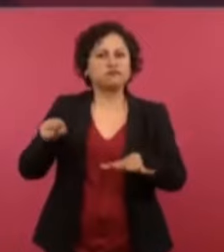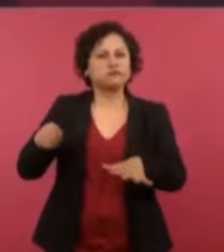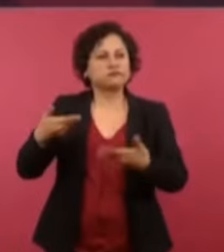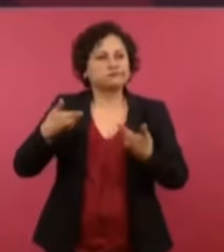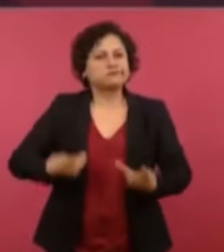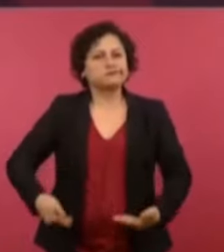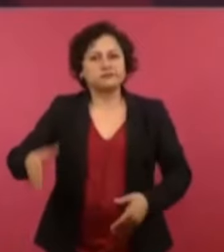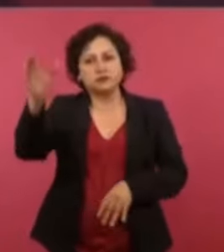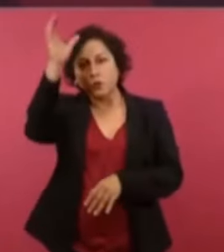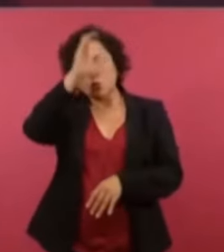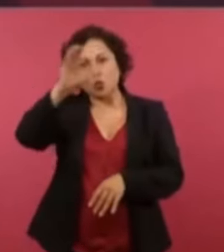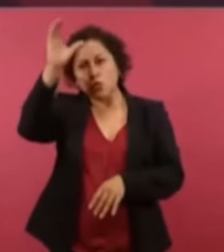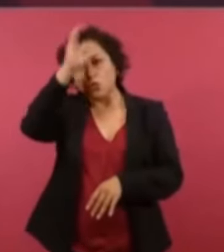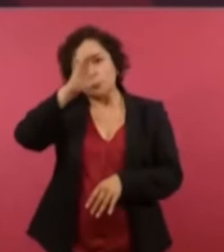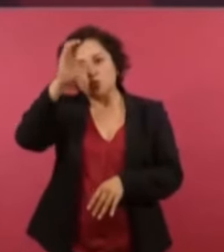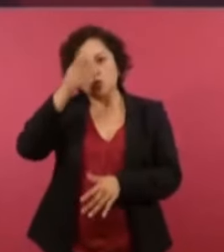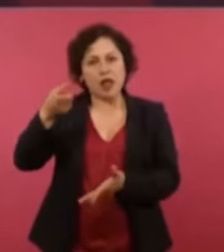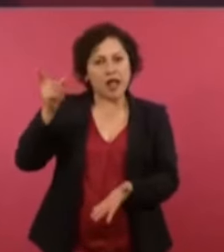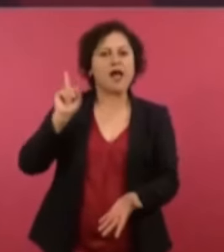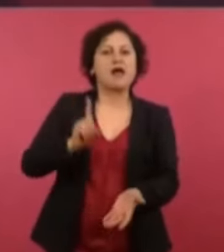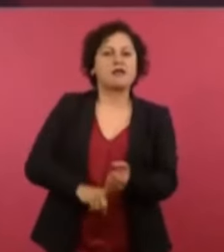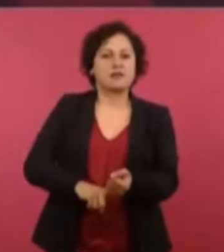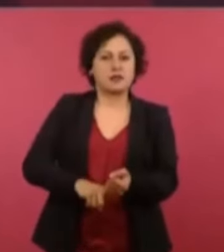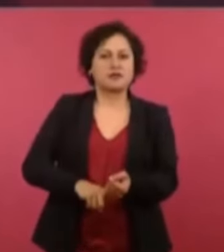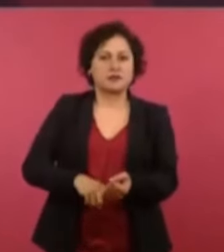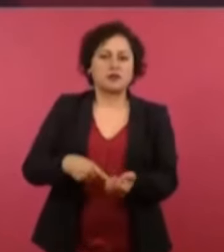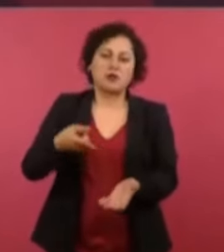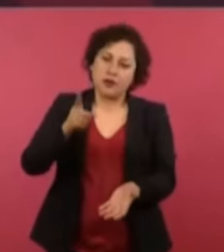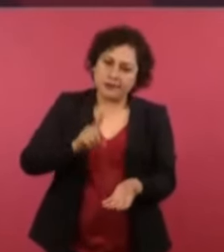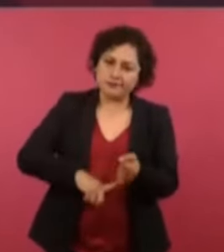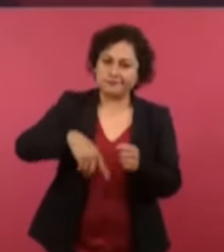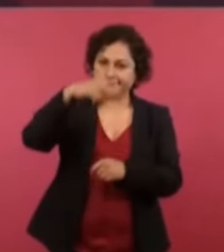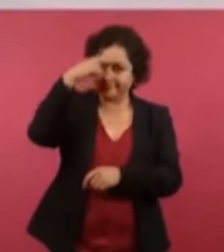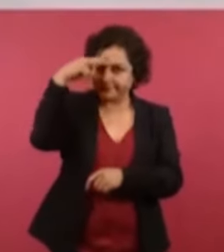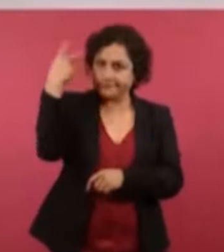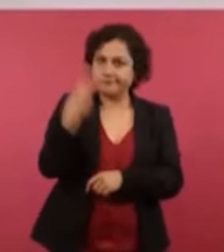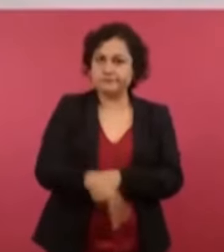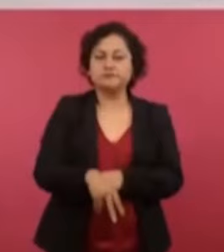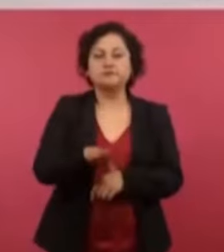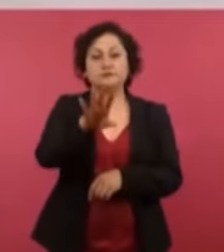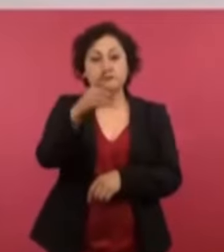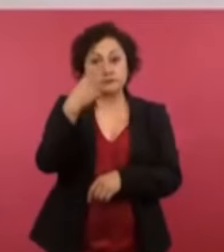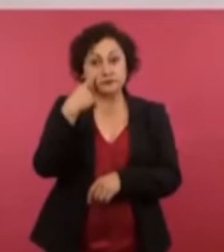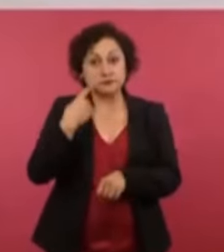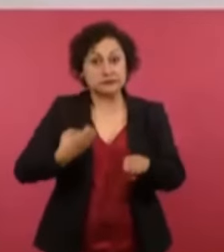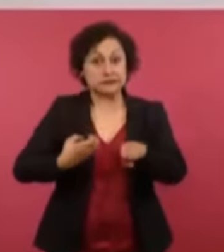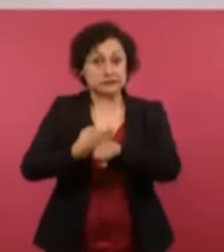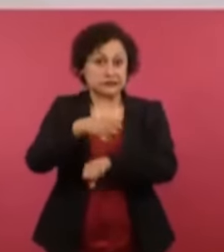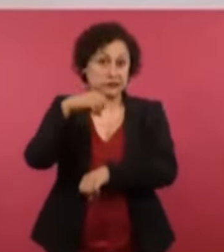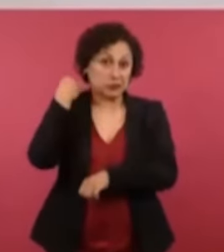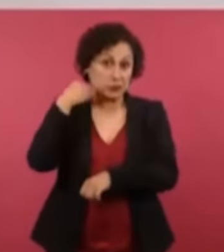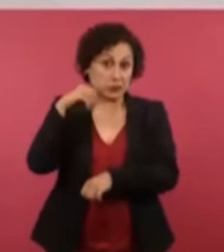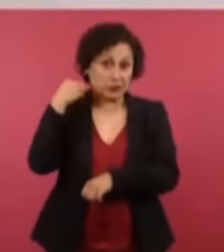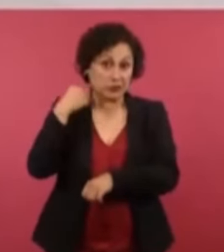de Oaxaca y de México. Oaxaca es de los pueblos con más cultura en el mundo,